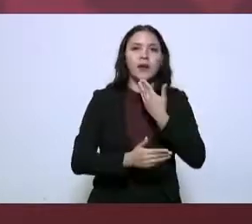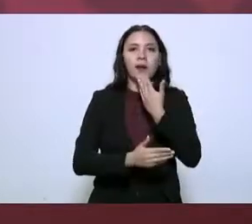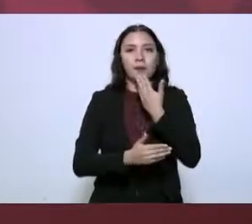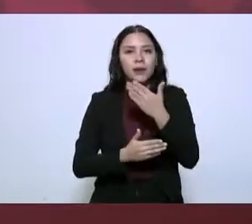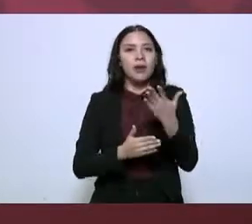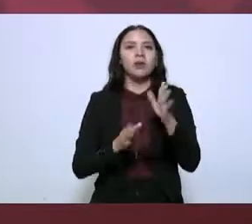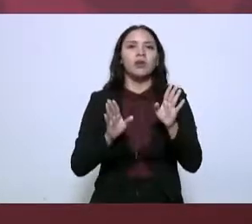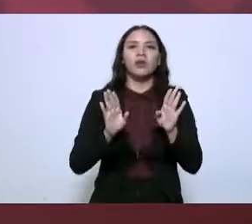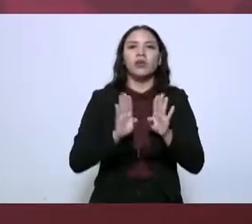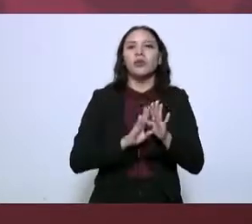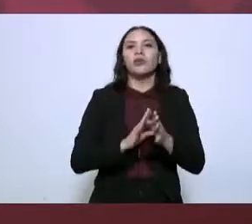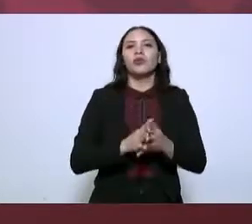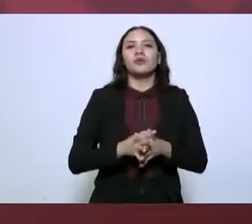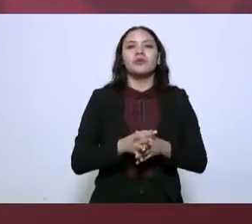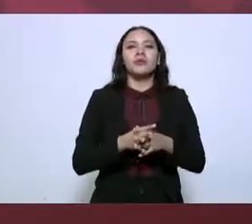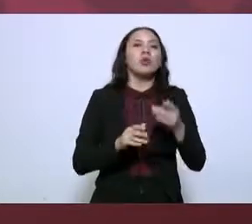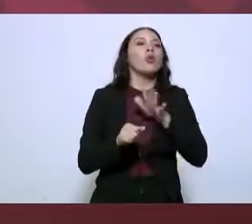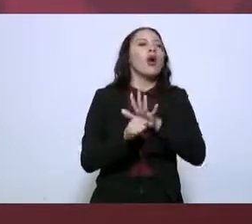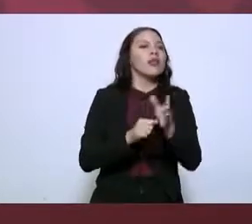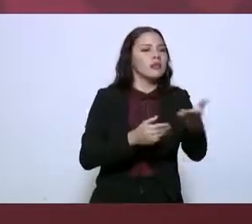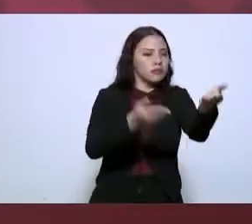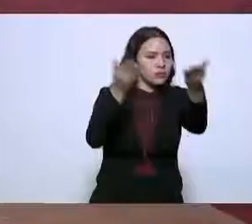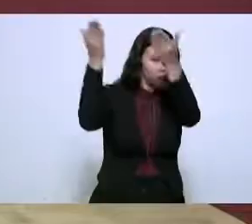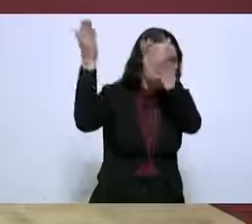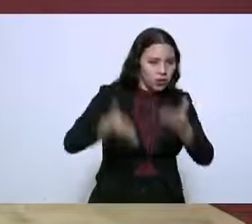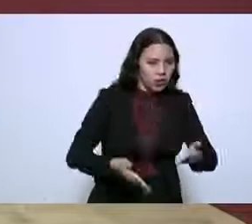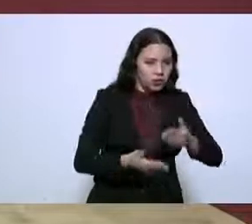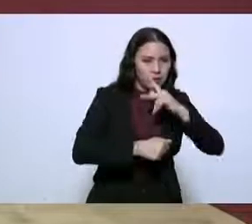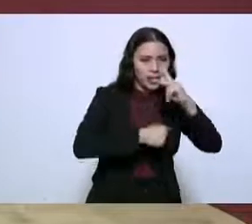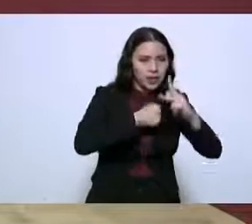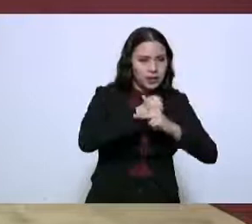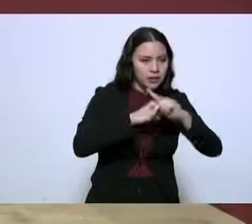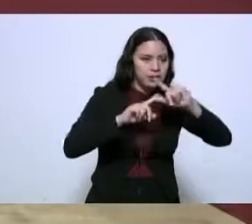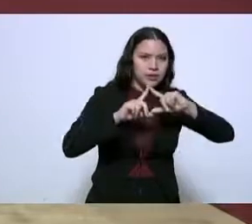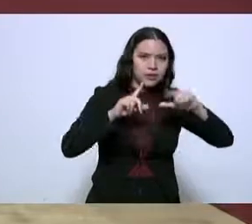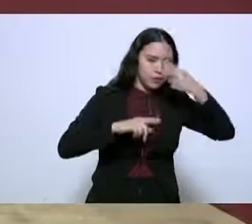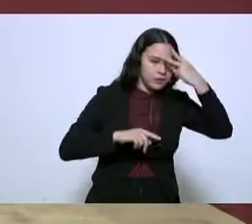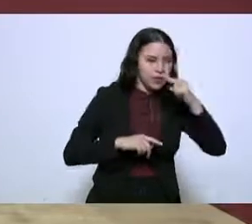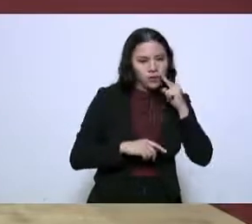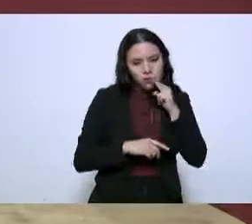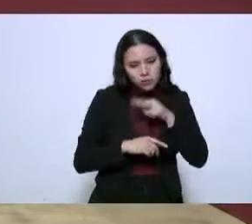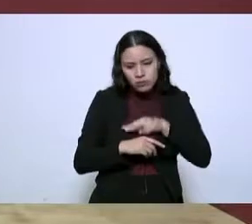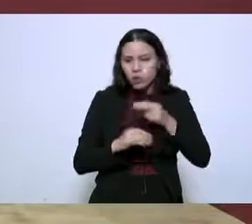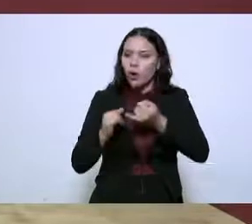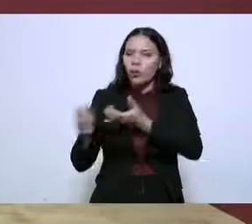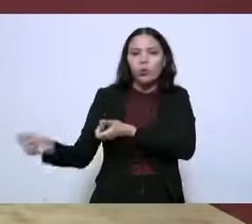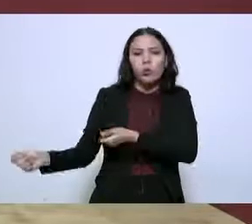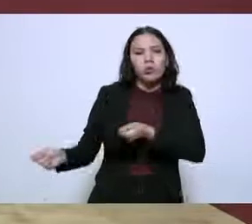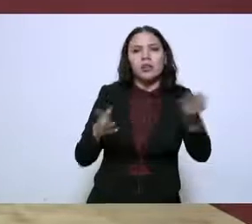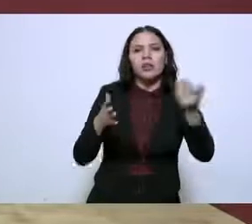sobre lo que ingresa al país o sale del mismo.